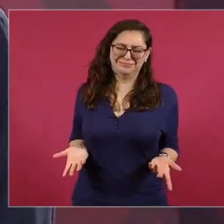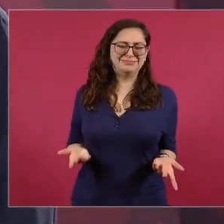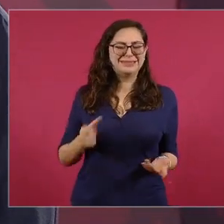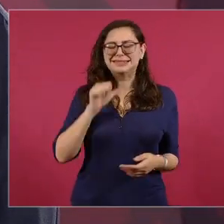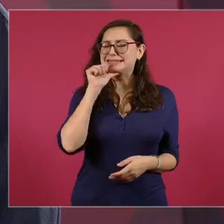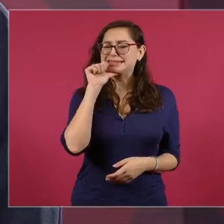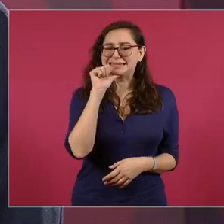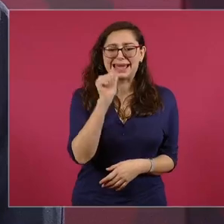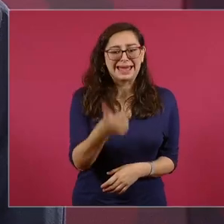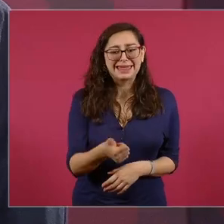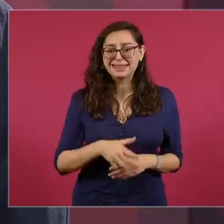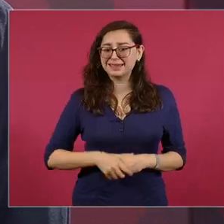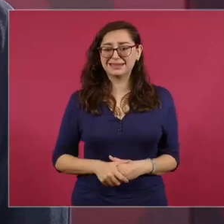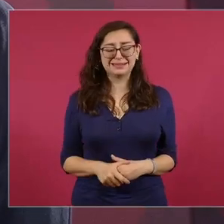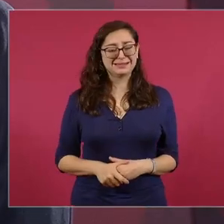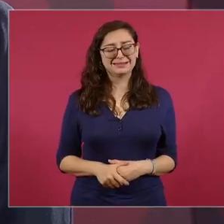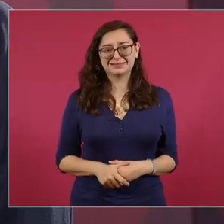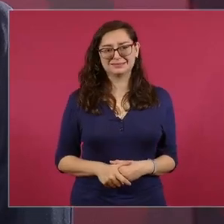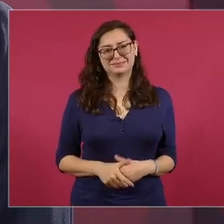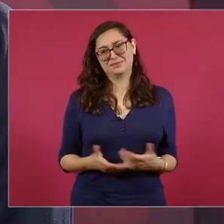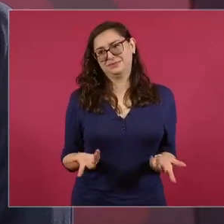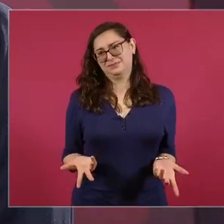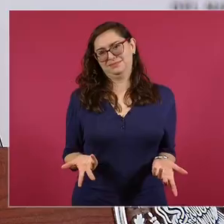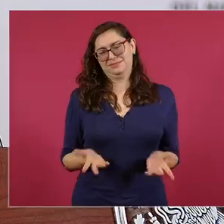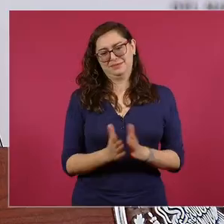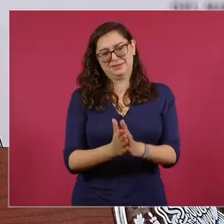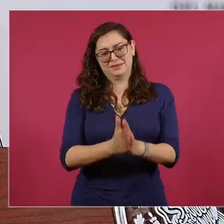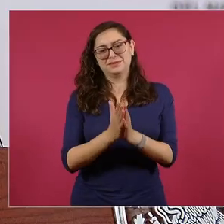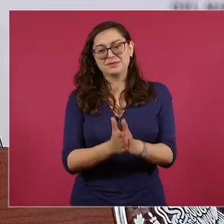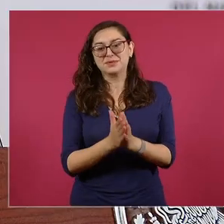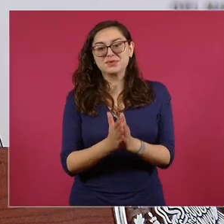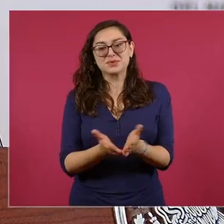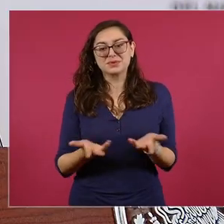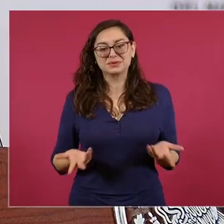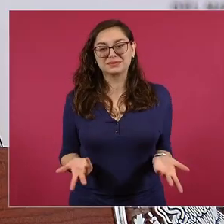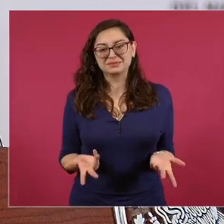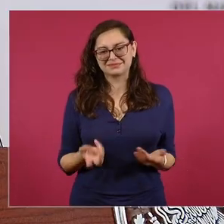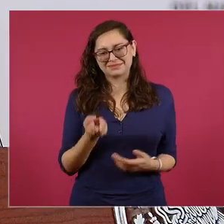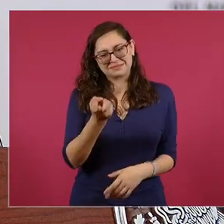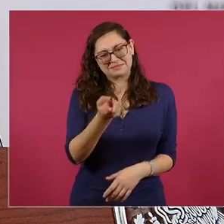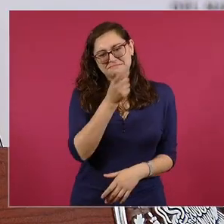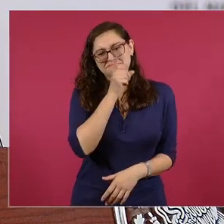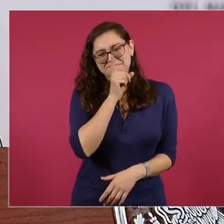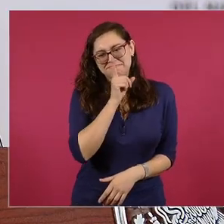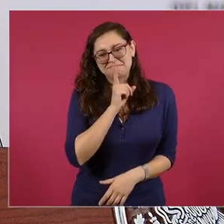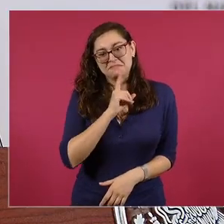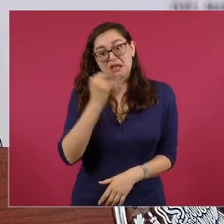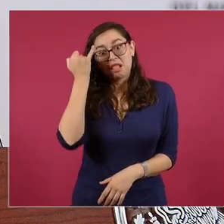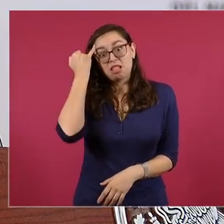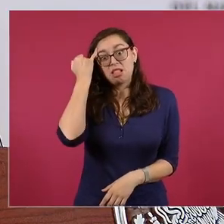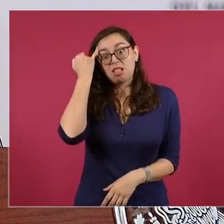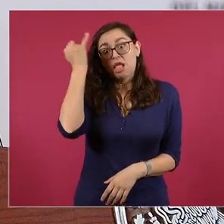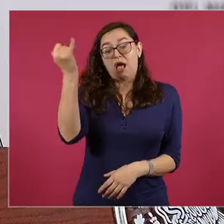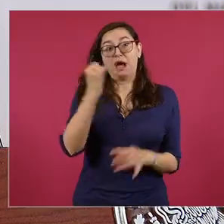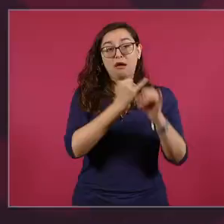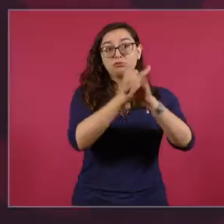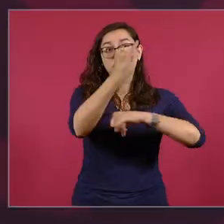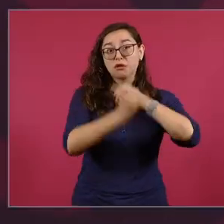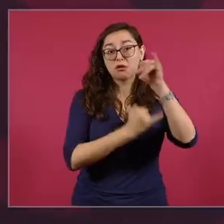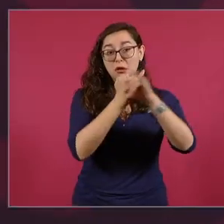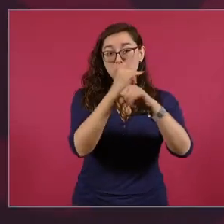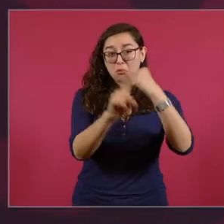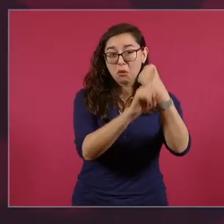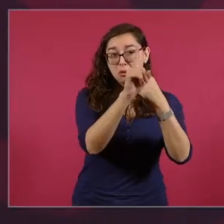los columnistas, expertos, voceros